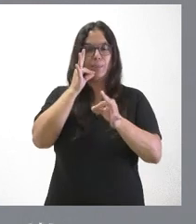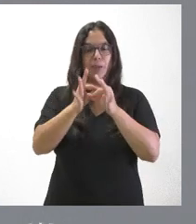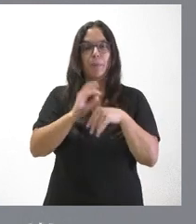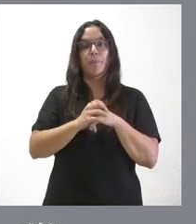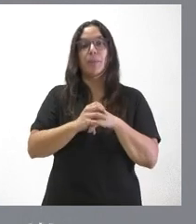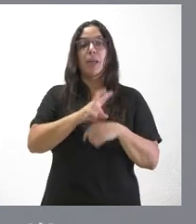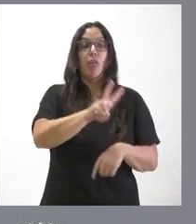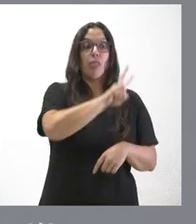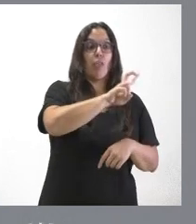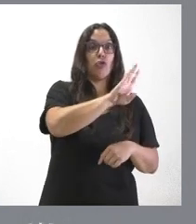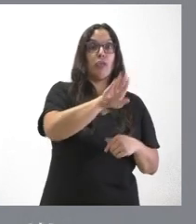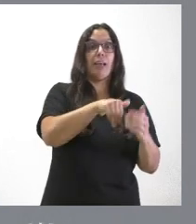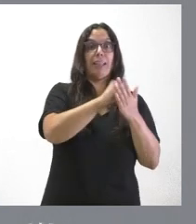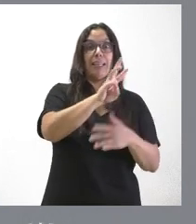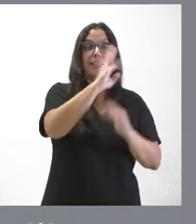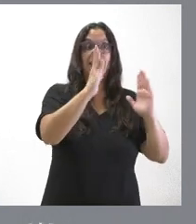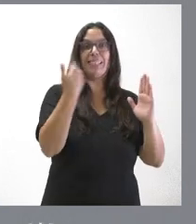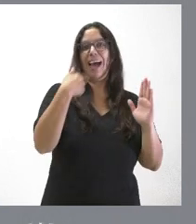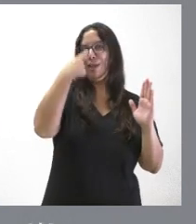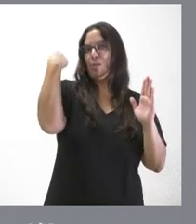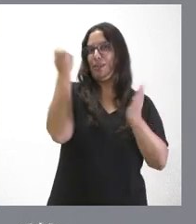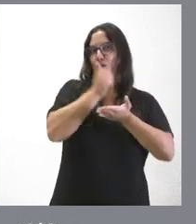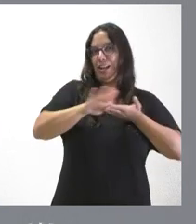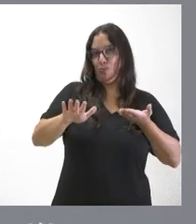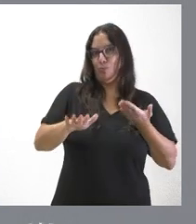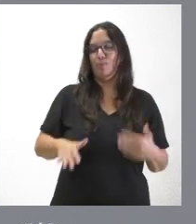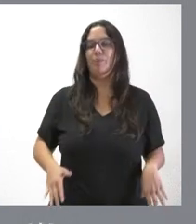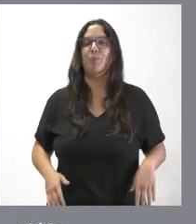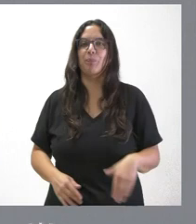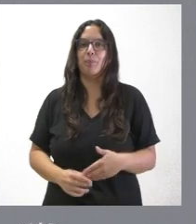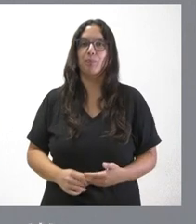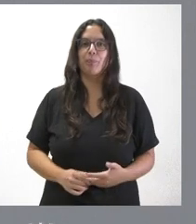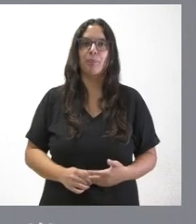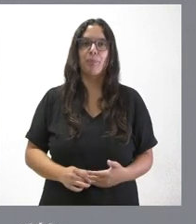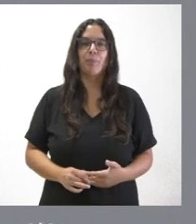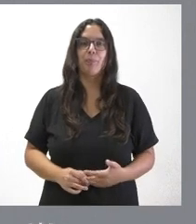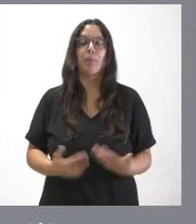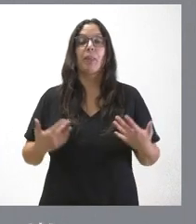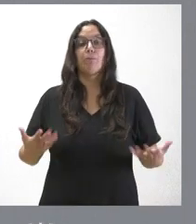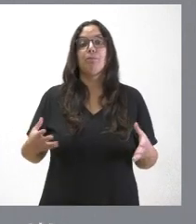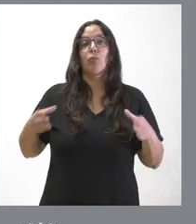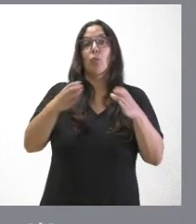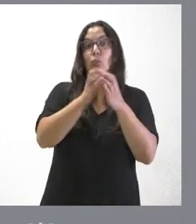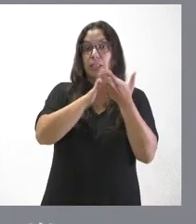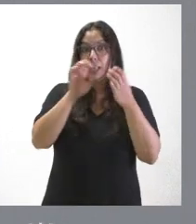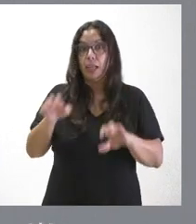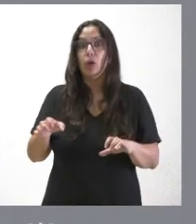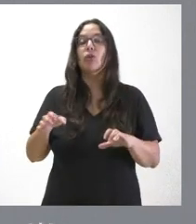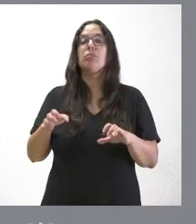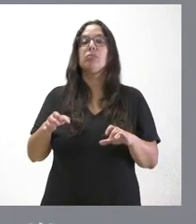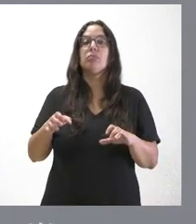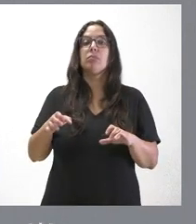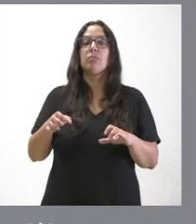dos a tres años es el segundo año de su gratuidad. La Junta, por tanto, extiende esta gratuidad